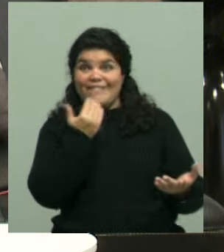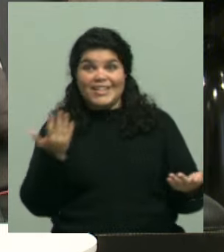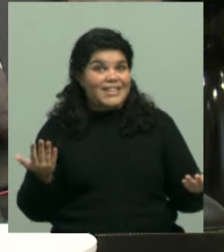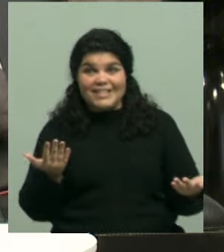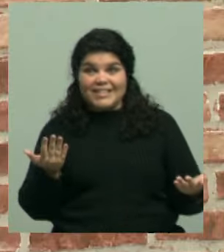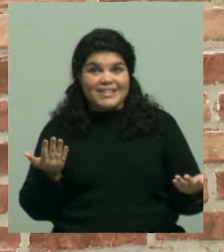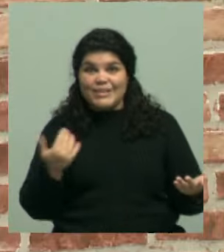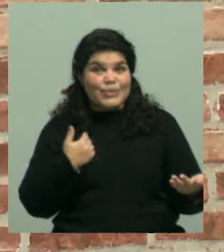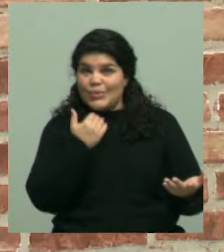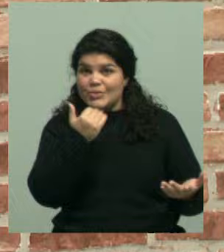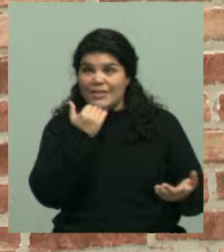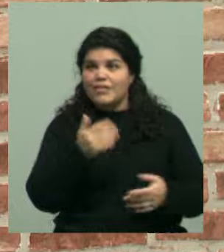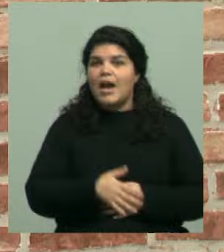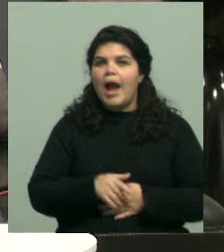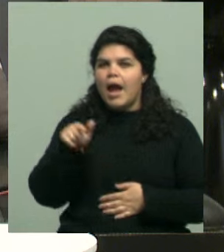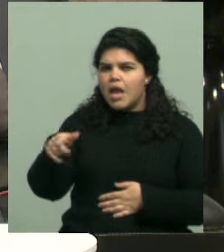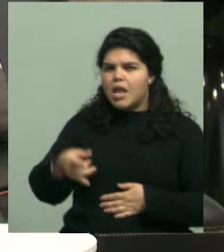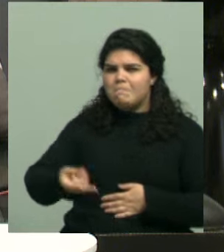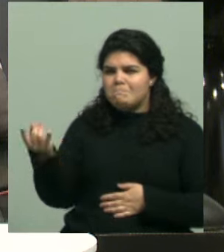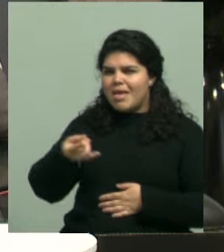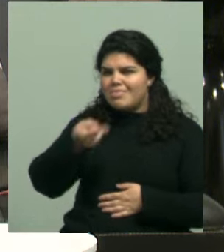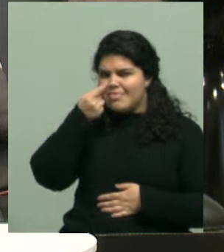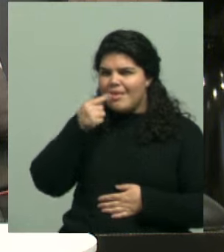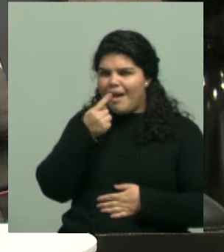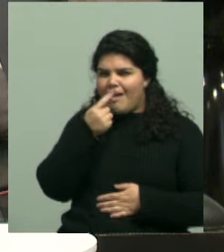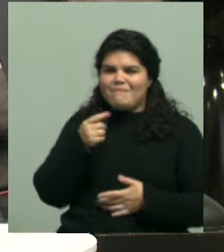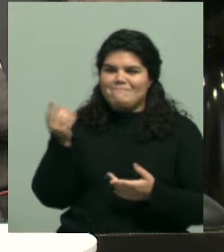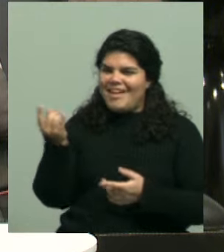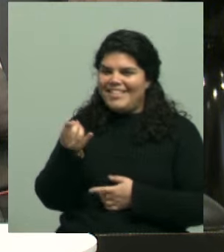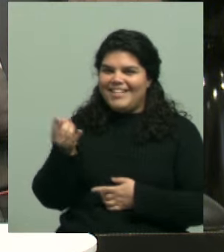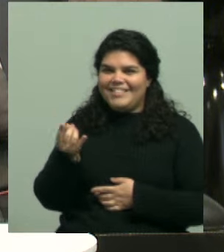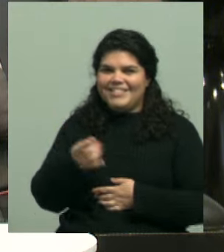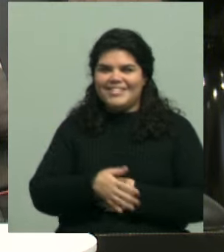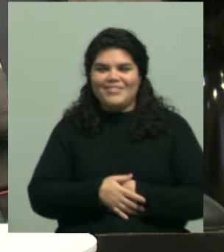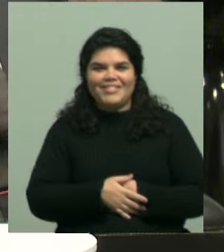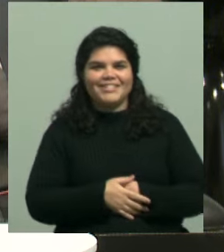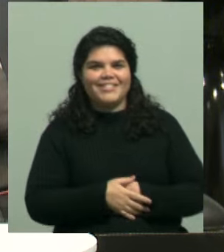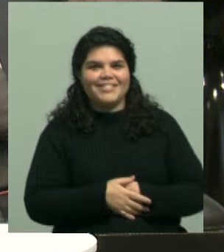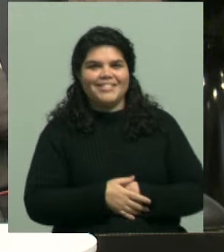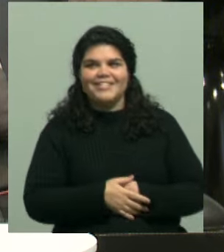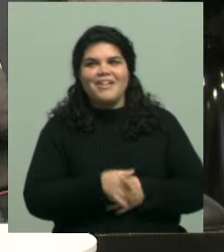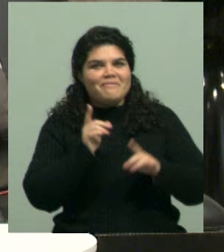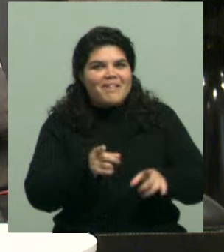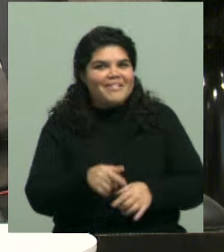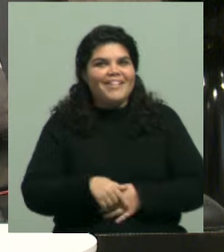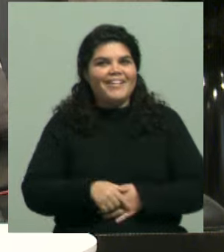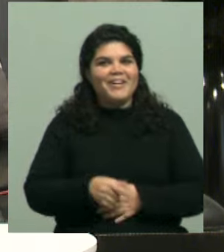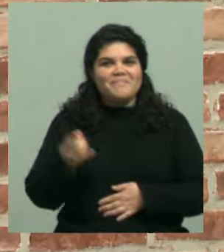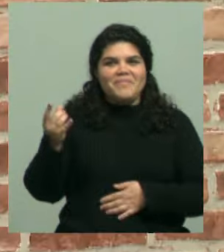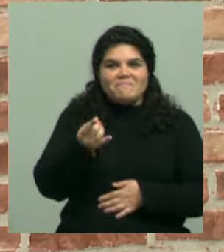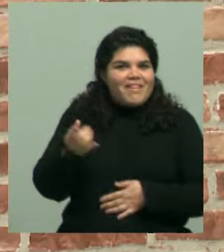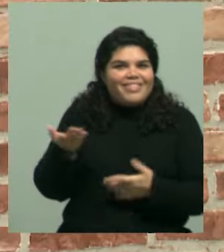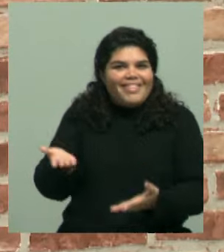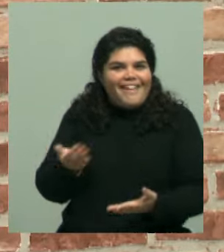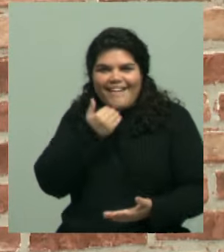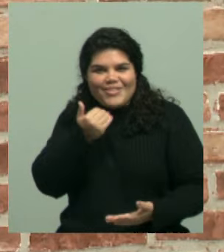no se sabe. Peso pluma mentiroso. Pero ¿sabes qué pasa? No lo viralizó peso pluma, se viralizó así se filtró en algún lugar. Como la del Papa cuando hablábamos en